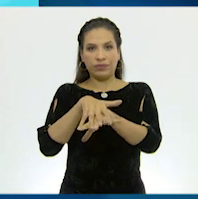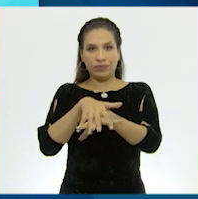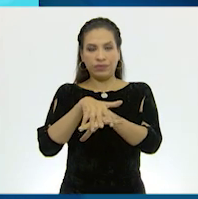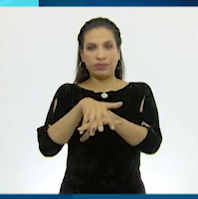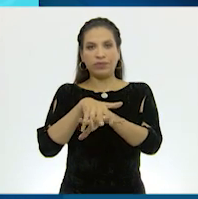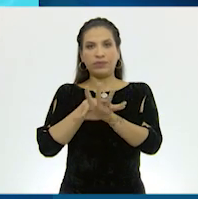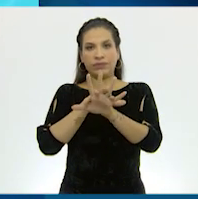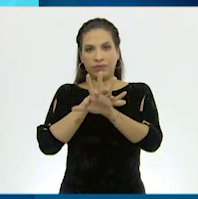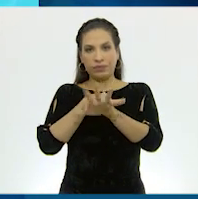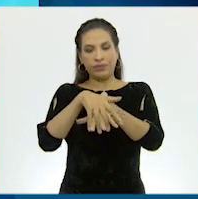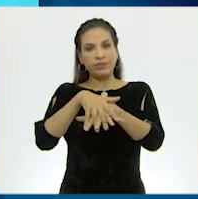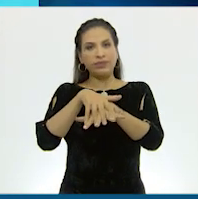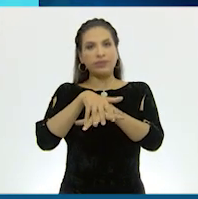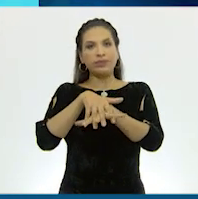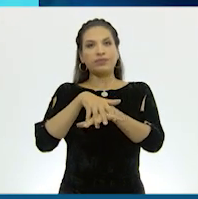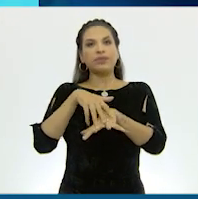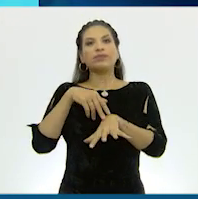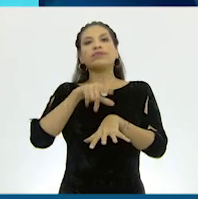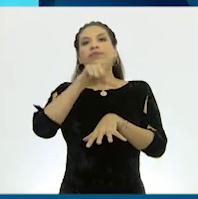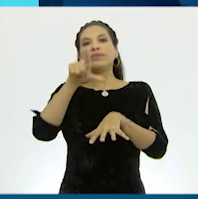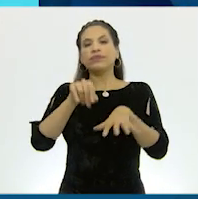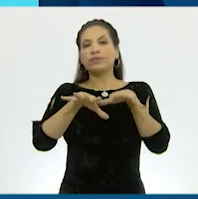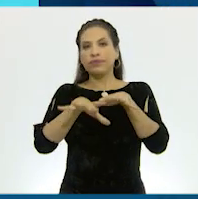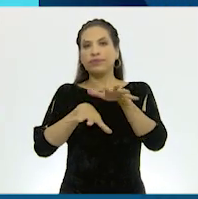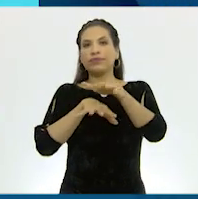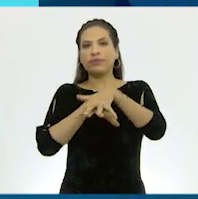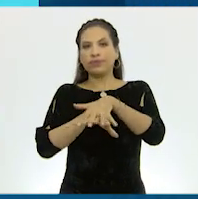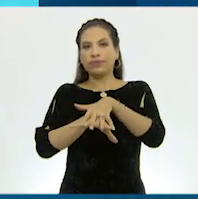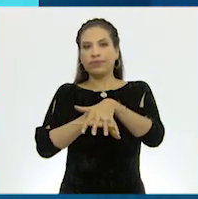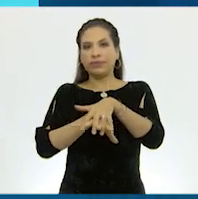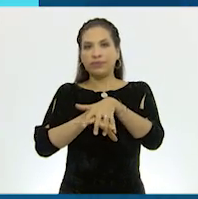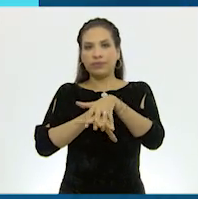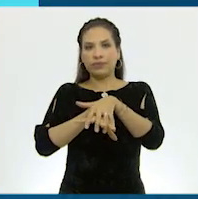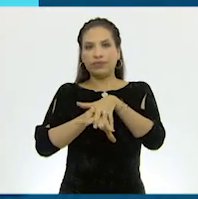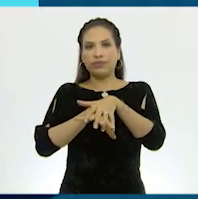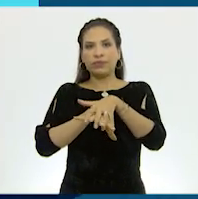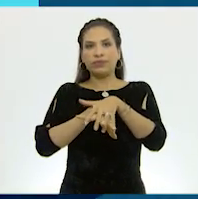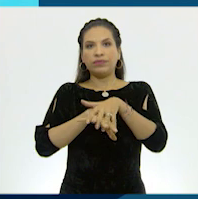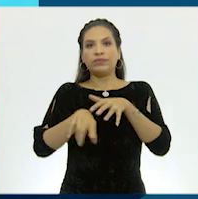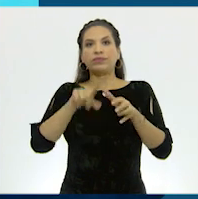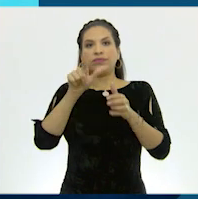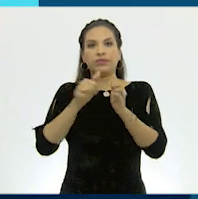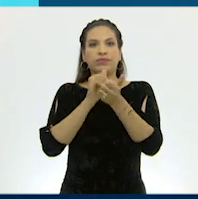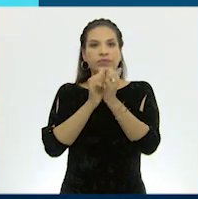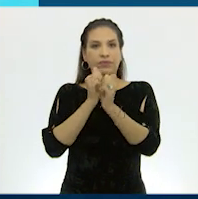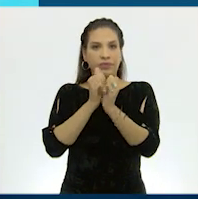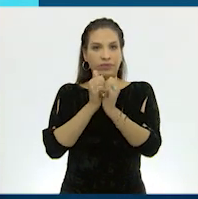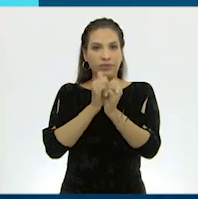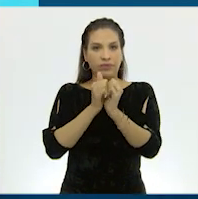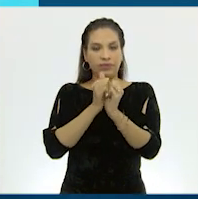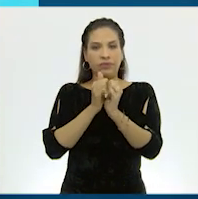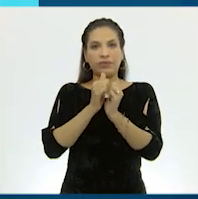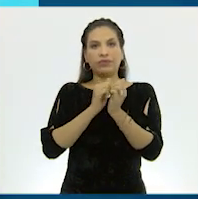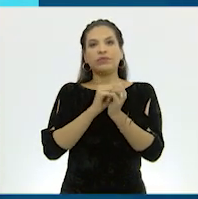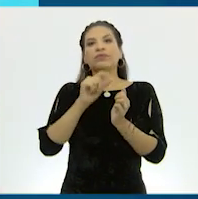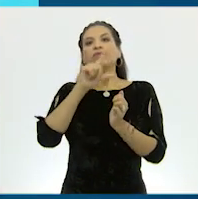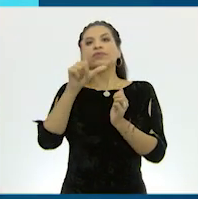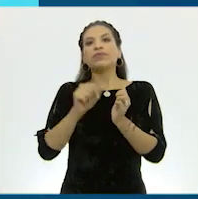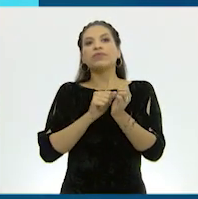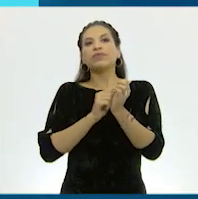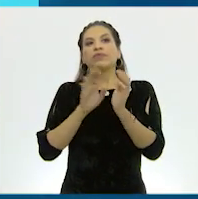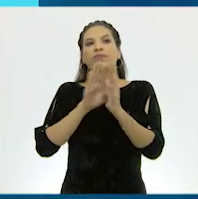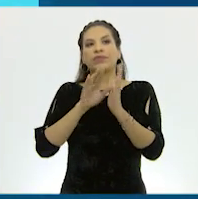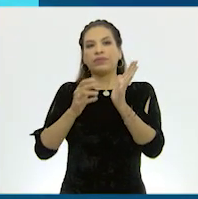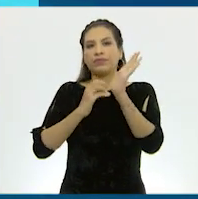dorso de la otra, entrelazando los dedos. Repite lo mismo con la otra mano. Frota los dedos. Ahora,